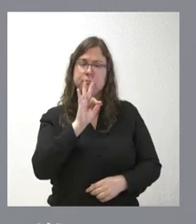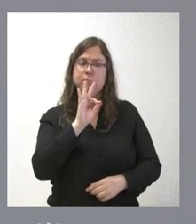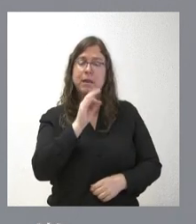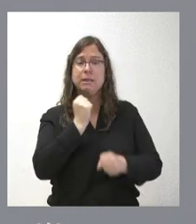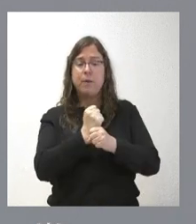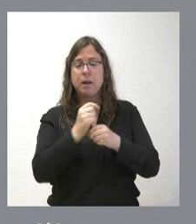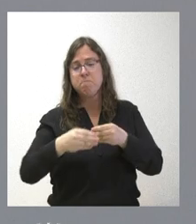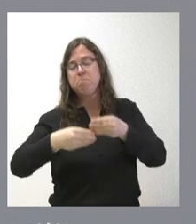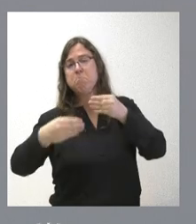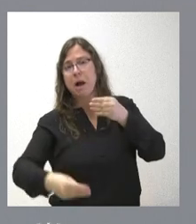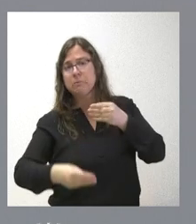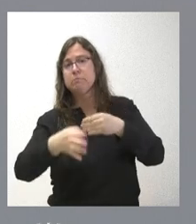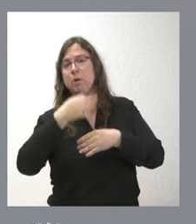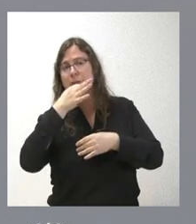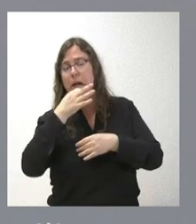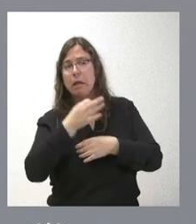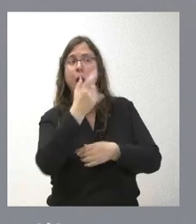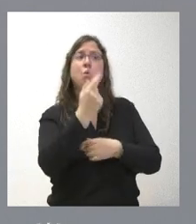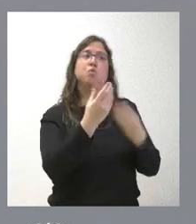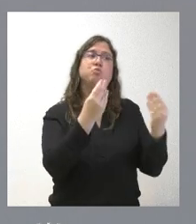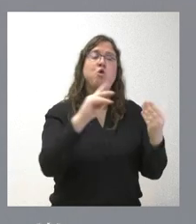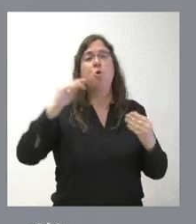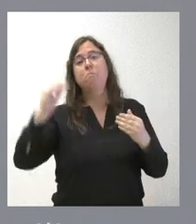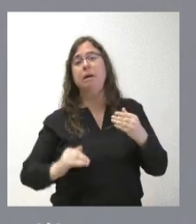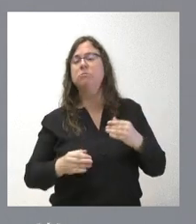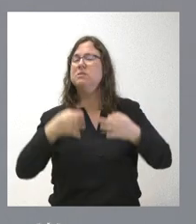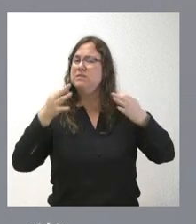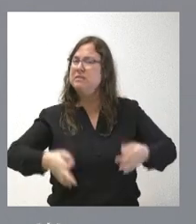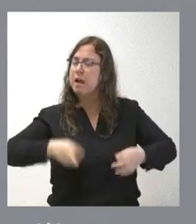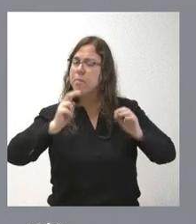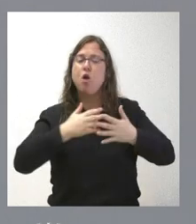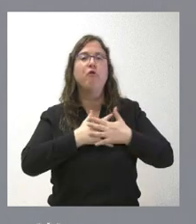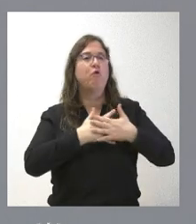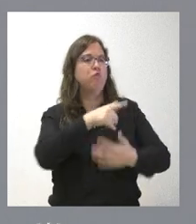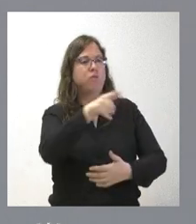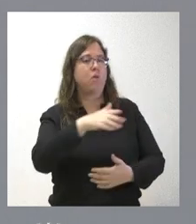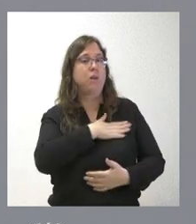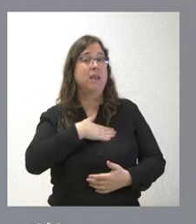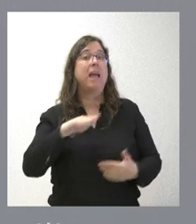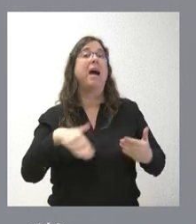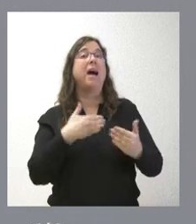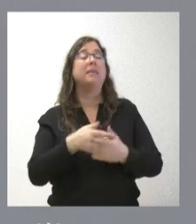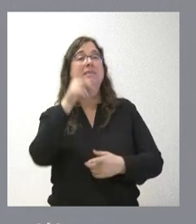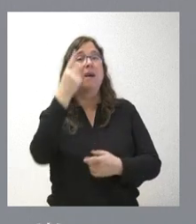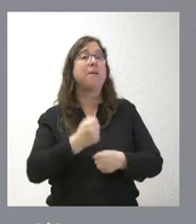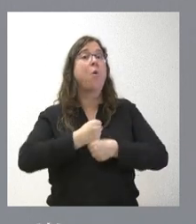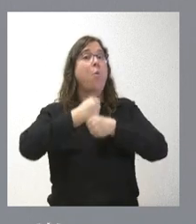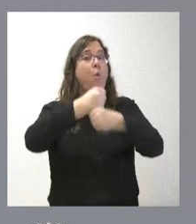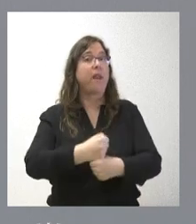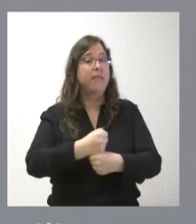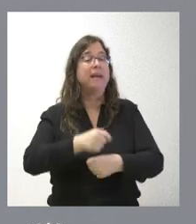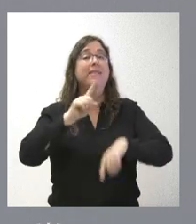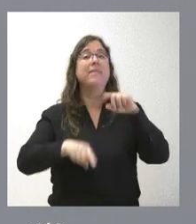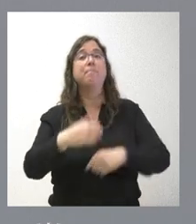jornada es mayor, en otras es menor. Siempre es voluntario, siempre depende de las circunstancias. Saben ustedes, incluso, que en el caso de las guardias, a partir de media edad, los